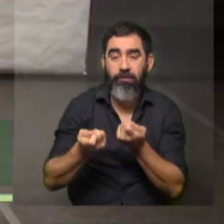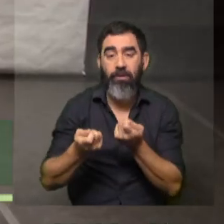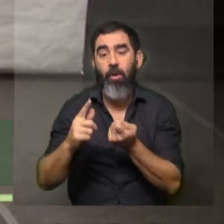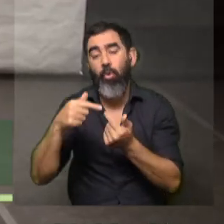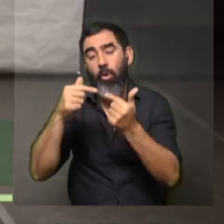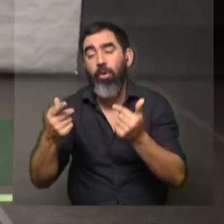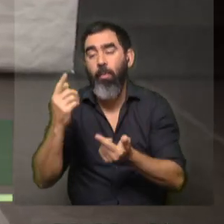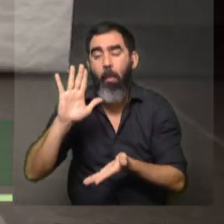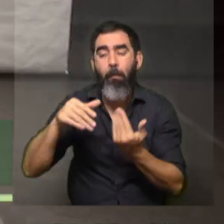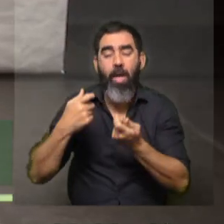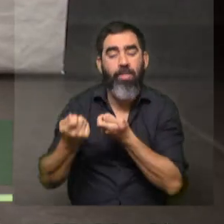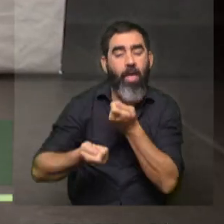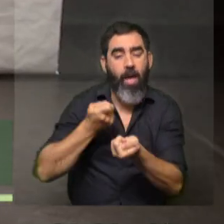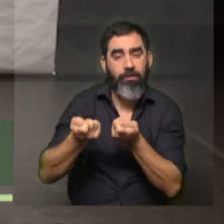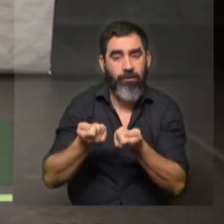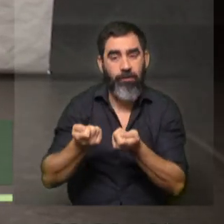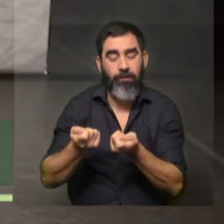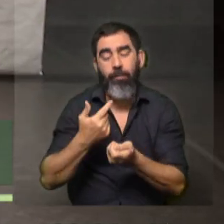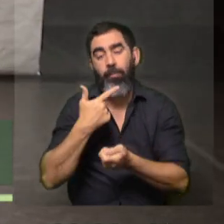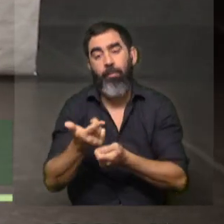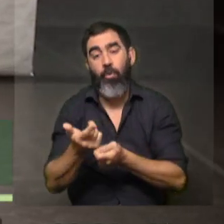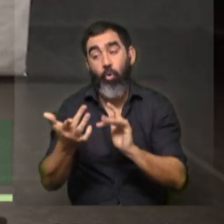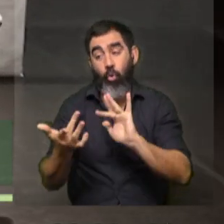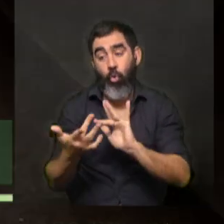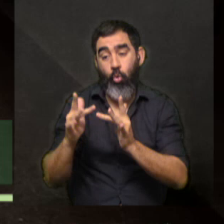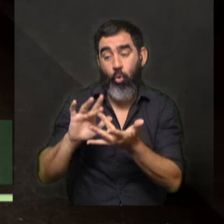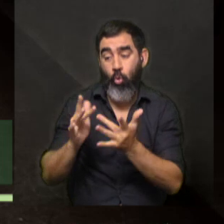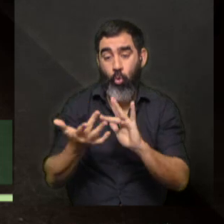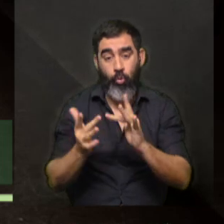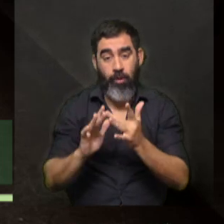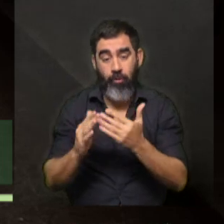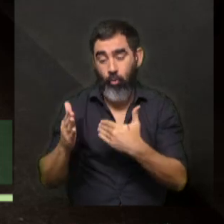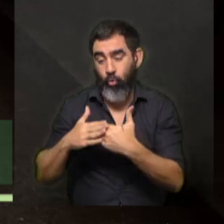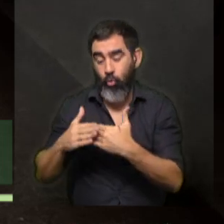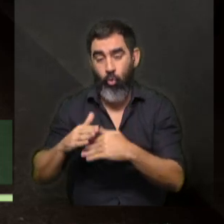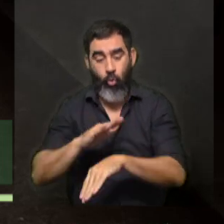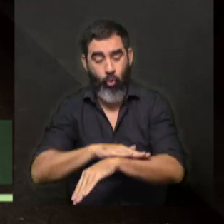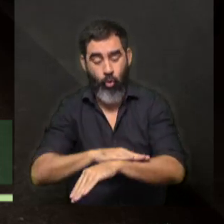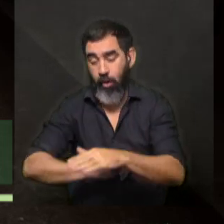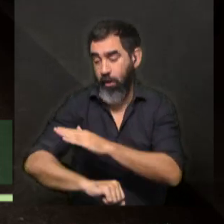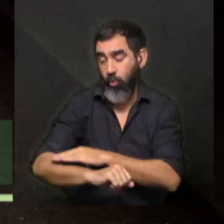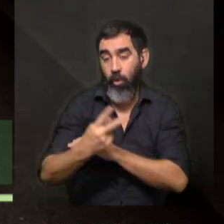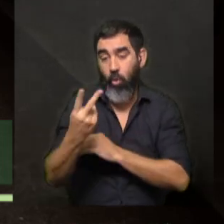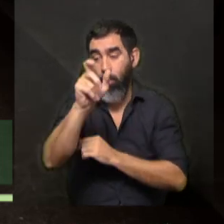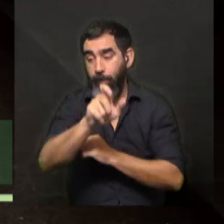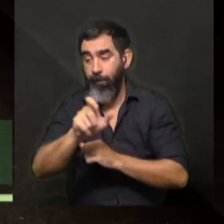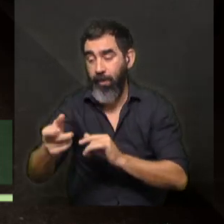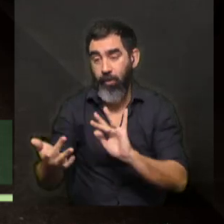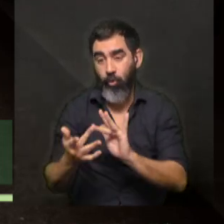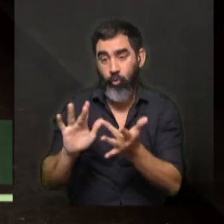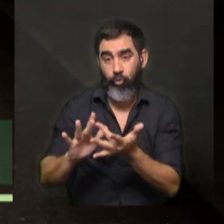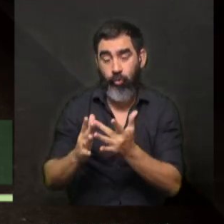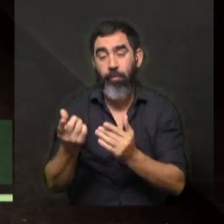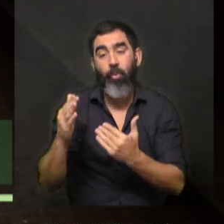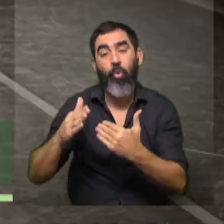pero la danza creo que más todavía, por ejemplo, el contacto, el tocarse, el trabajar de a dos, pero de un contacto,